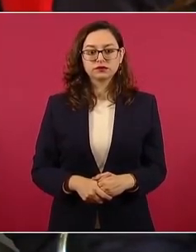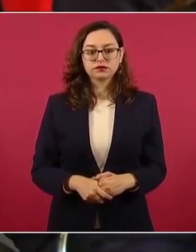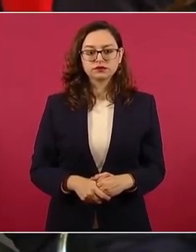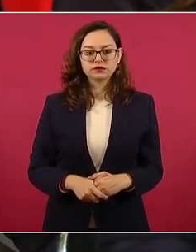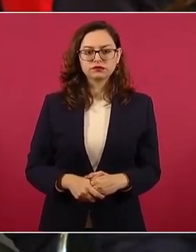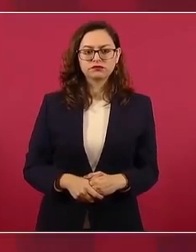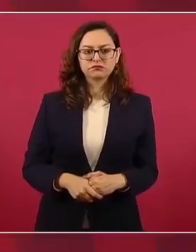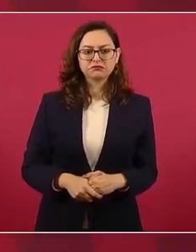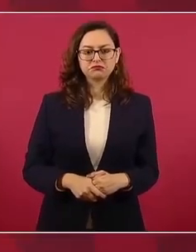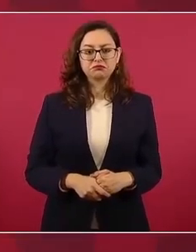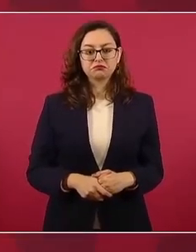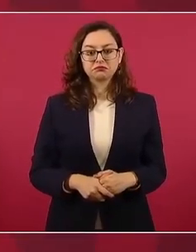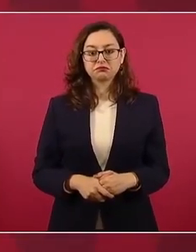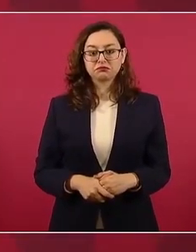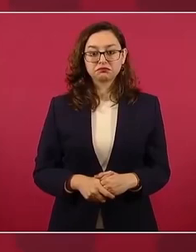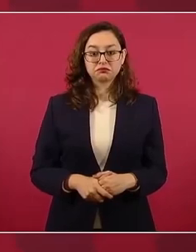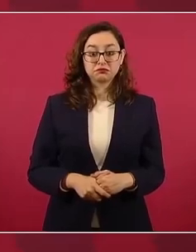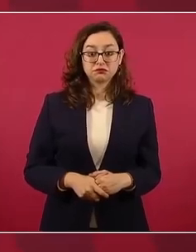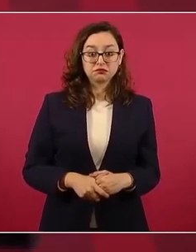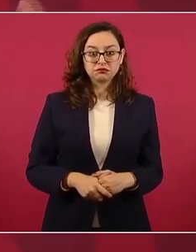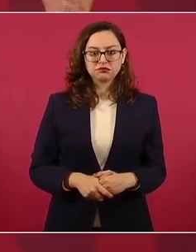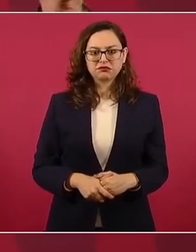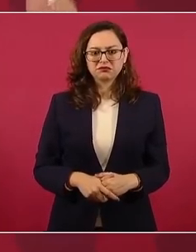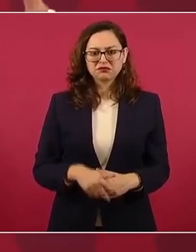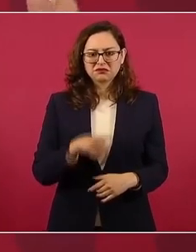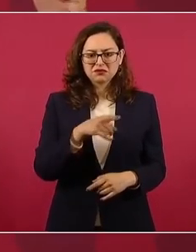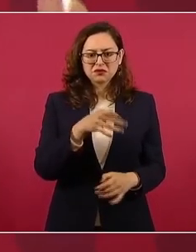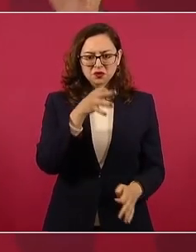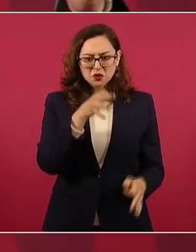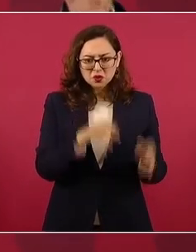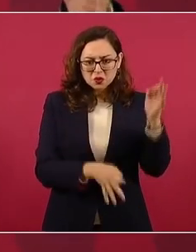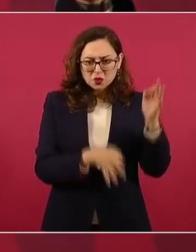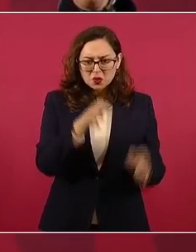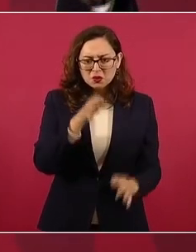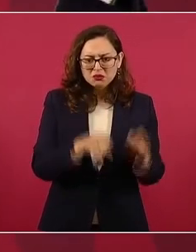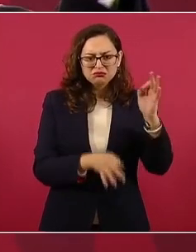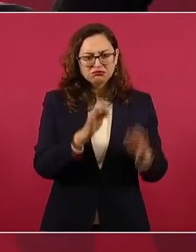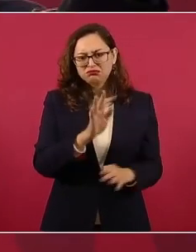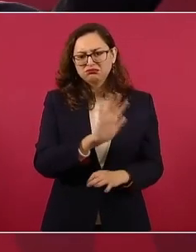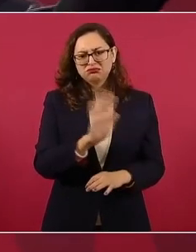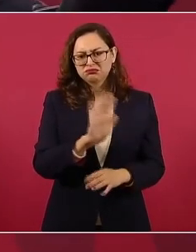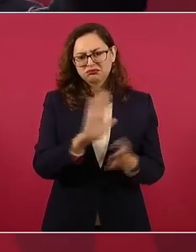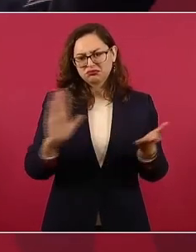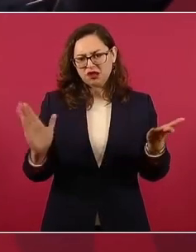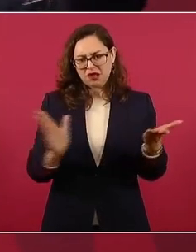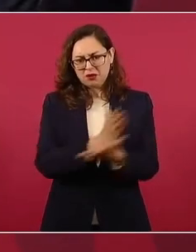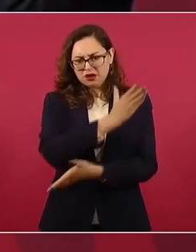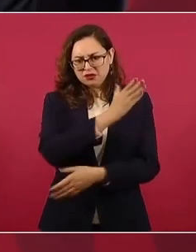¿Se estableció no, ante los jueces no, ante los jueces se lleva a cabo el procedimiento